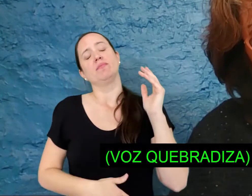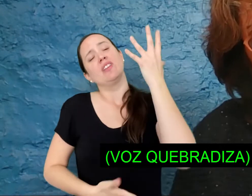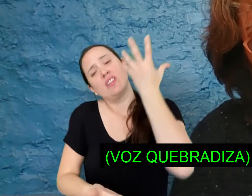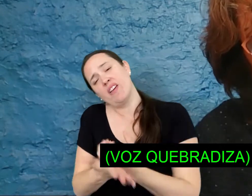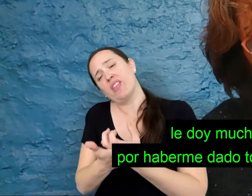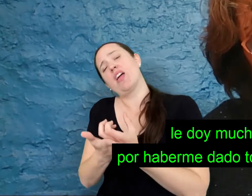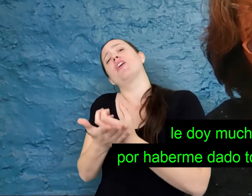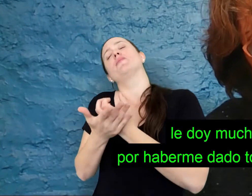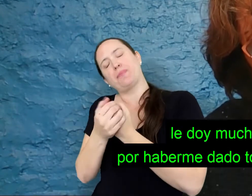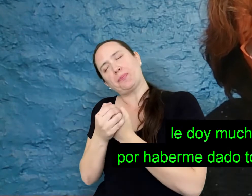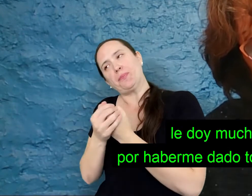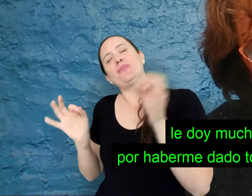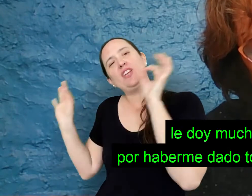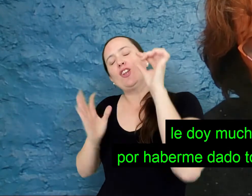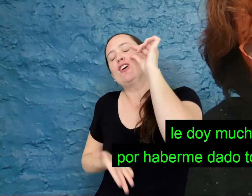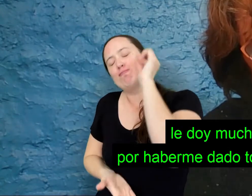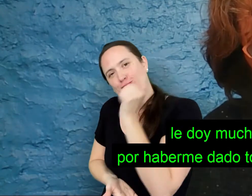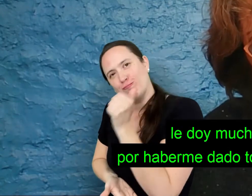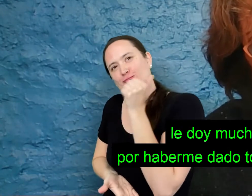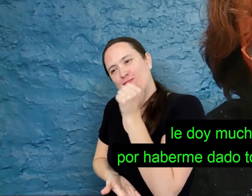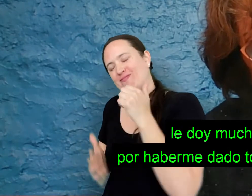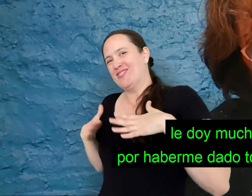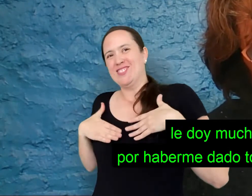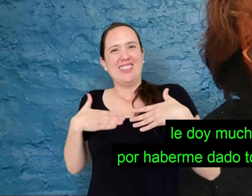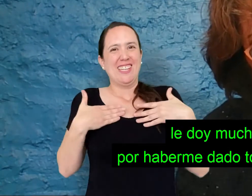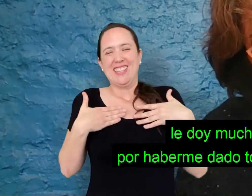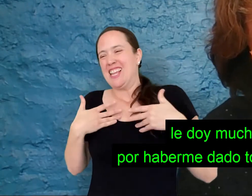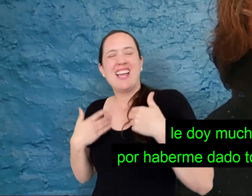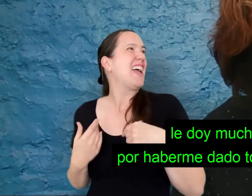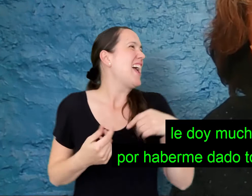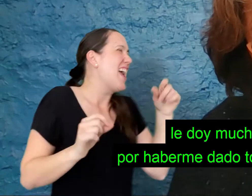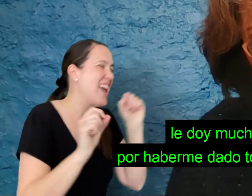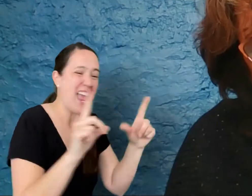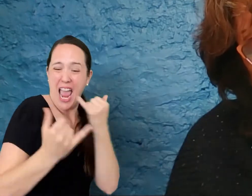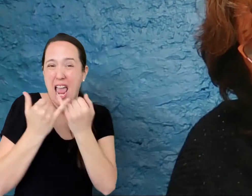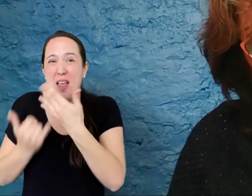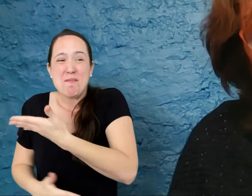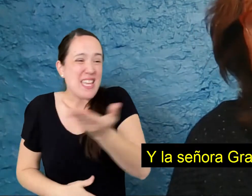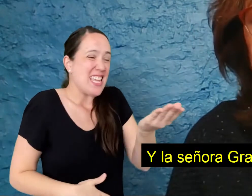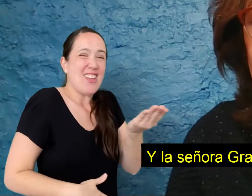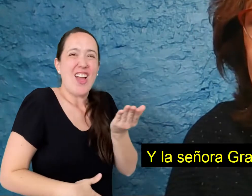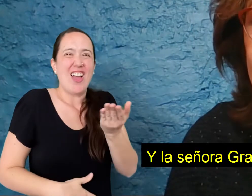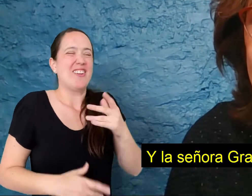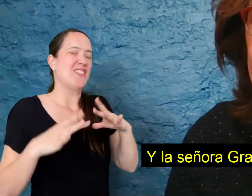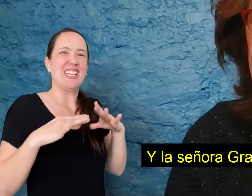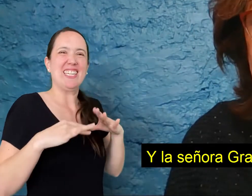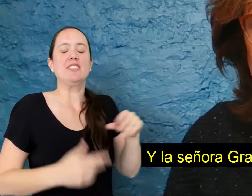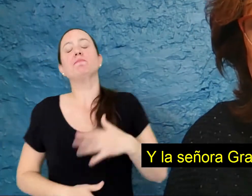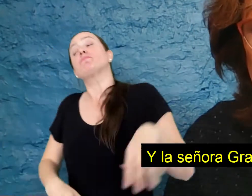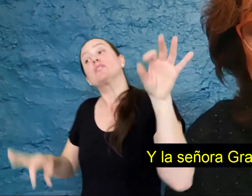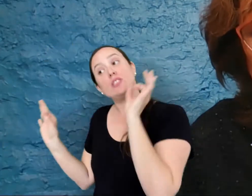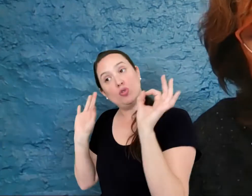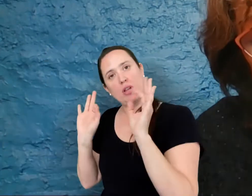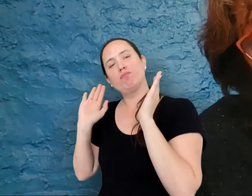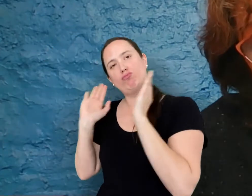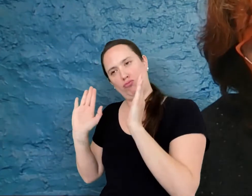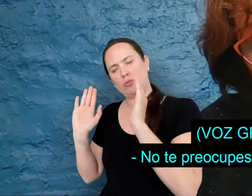gravedad, te doy muchas gracias por haber invitado a todos esos amigos. Y la señora gravedad le dijo,